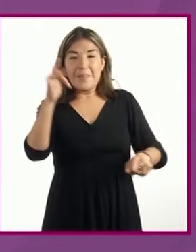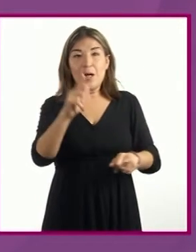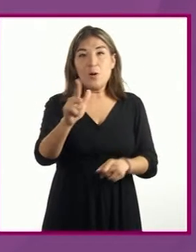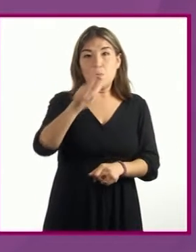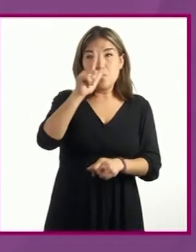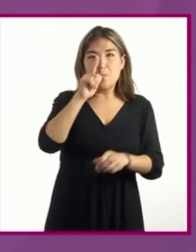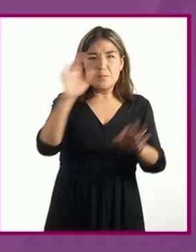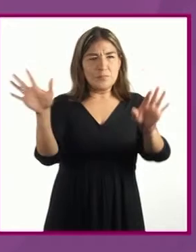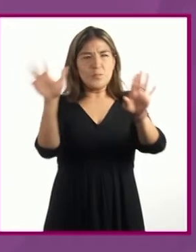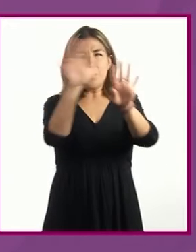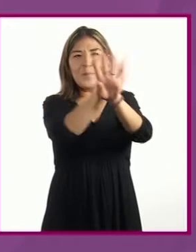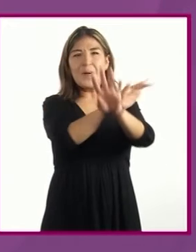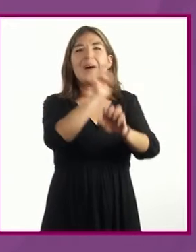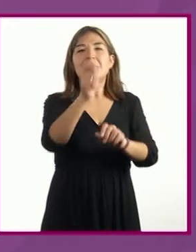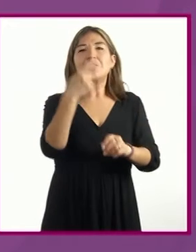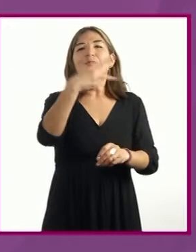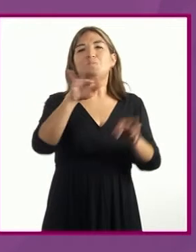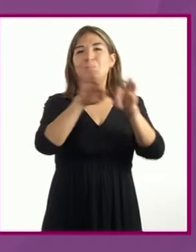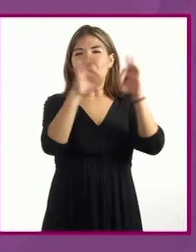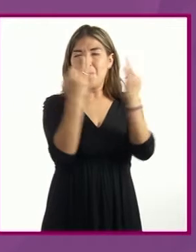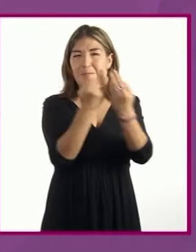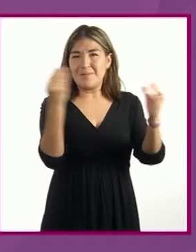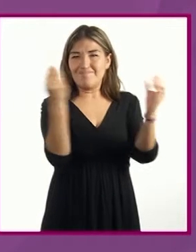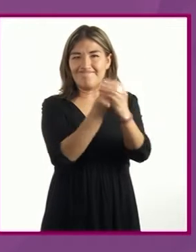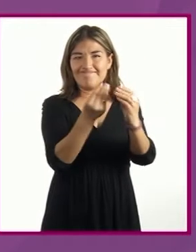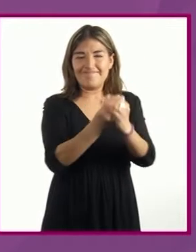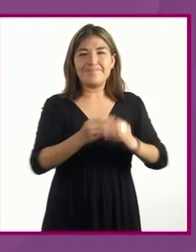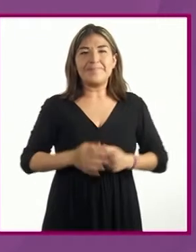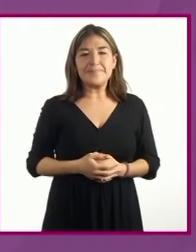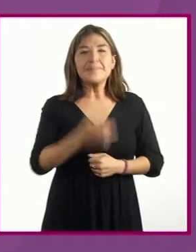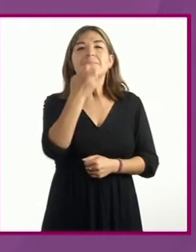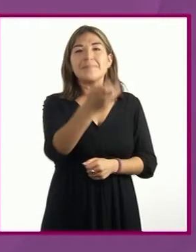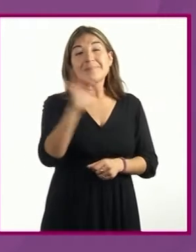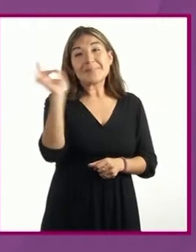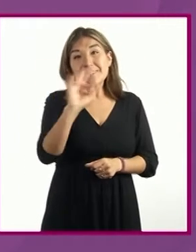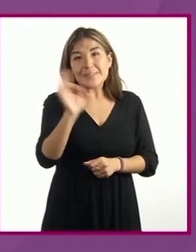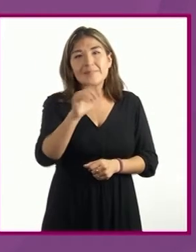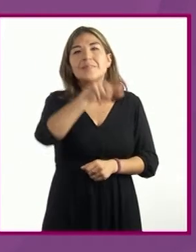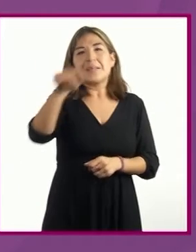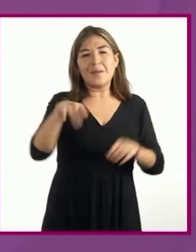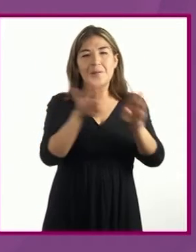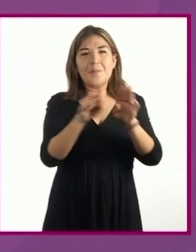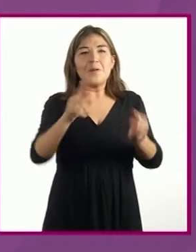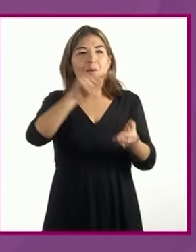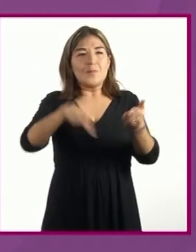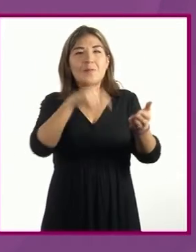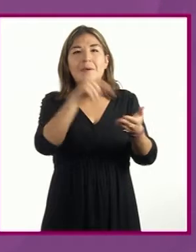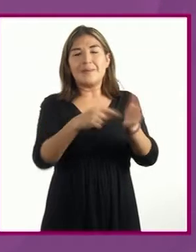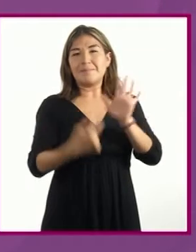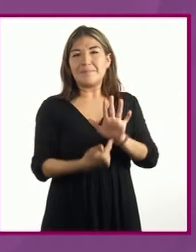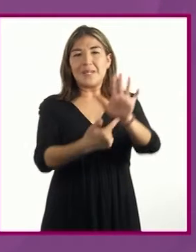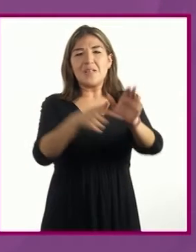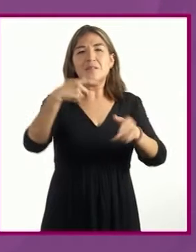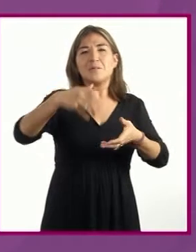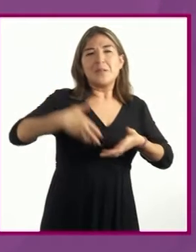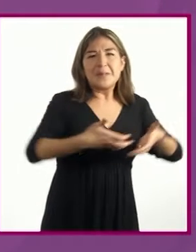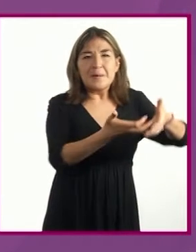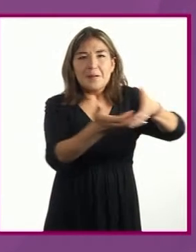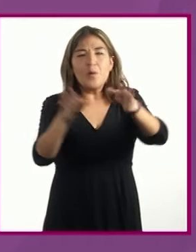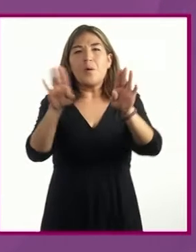reflejan formas o aspectos claves. Es probable que los espacios muestren caminos viejos,